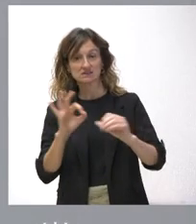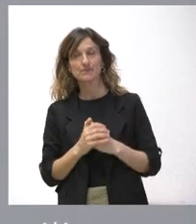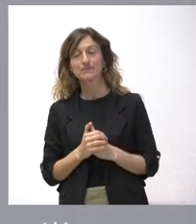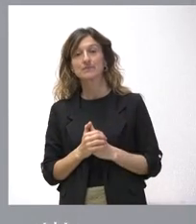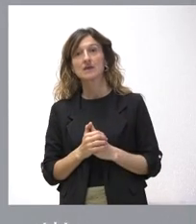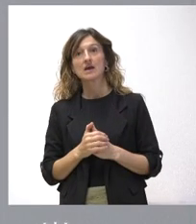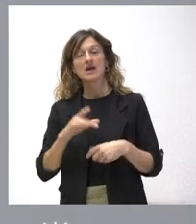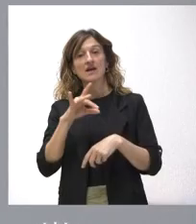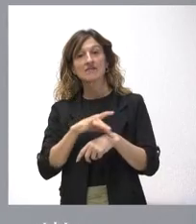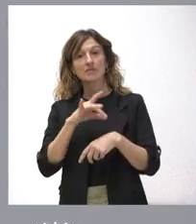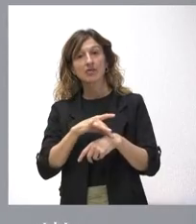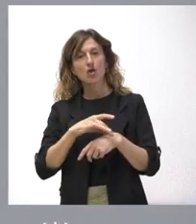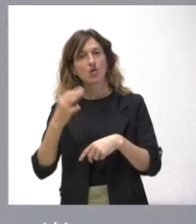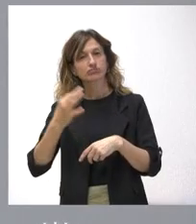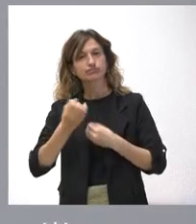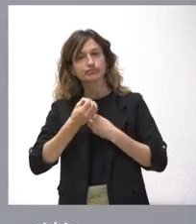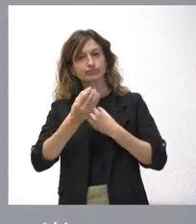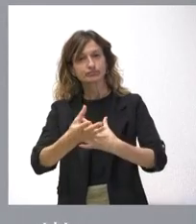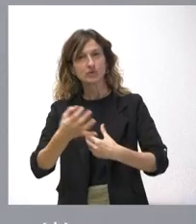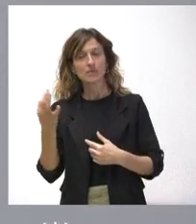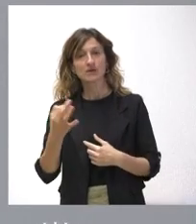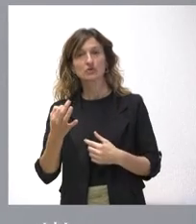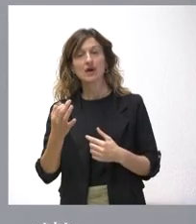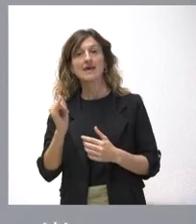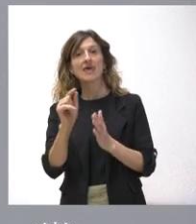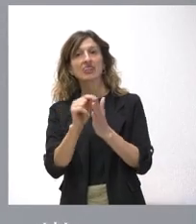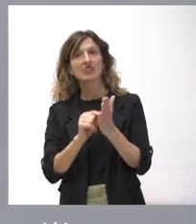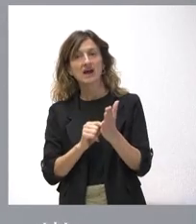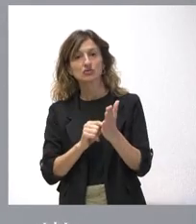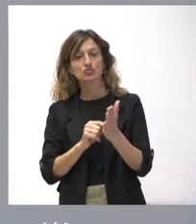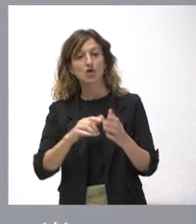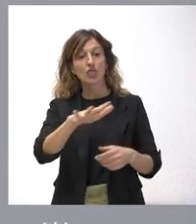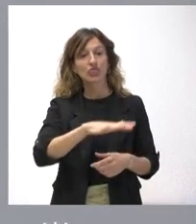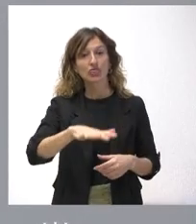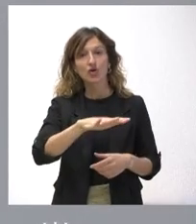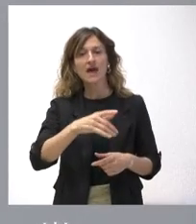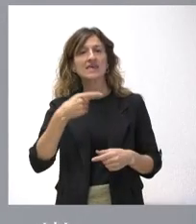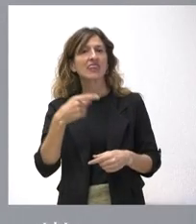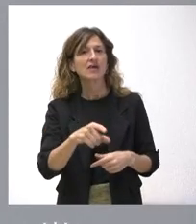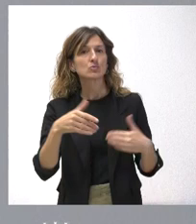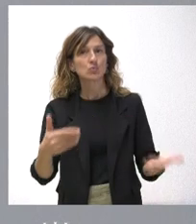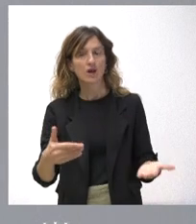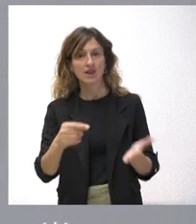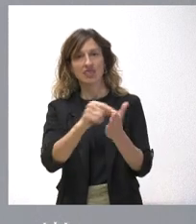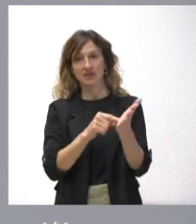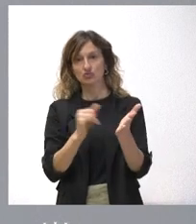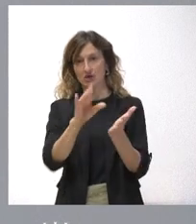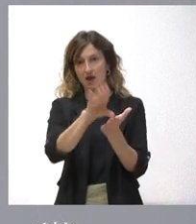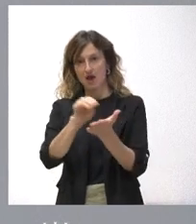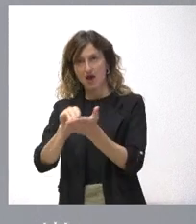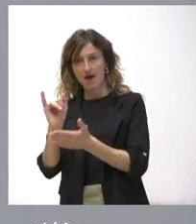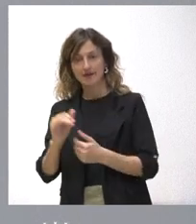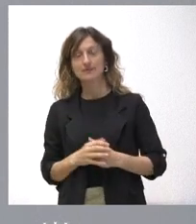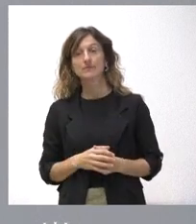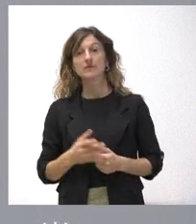ser una enfermedad de declaración obligatoria, tenemos los datos de cuáles son las explotaciones y los daños causados y, por tanto, lo que hacemos